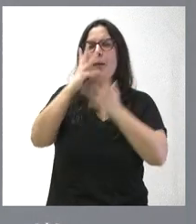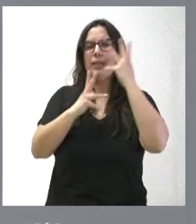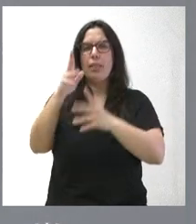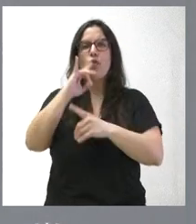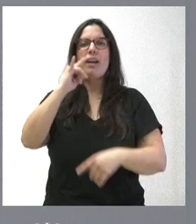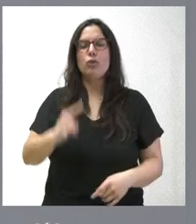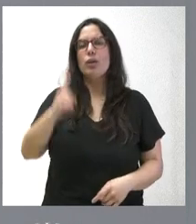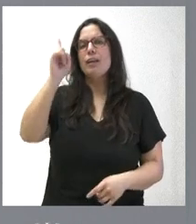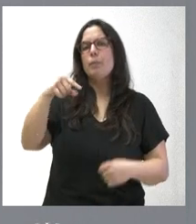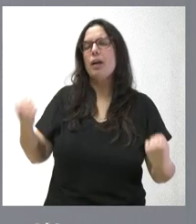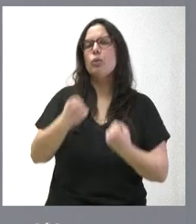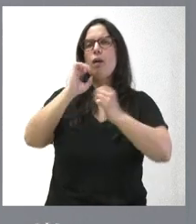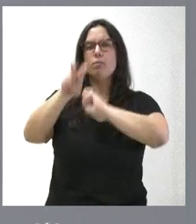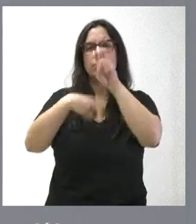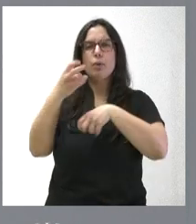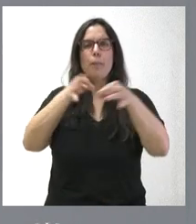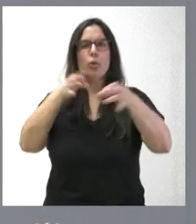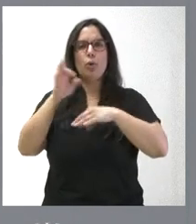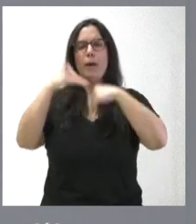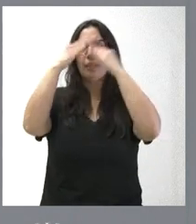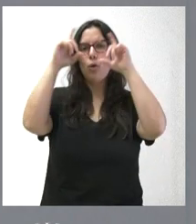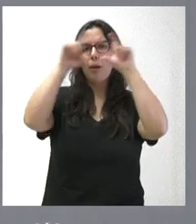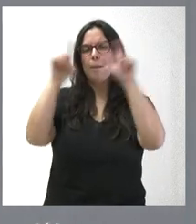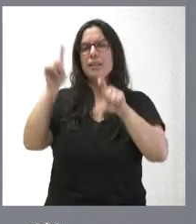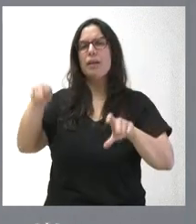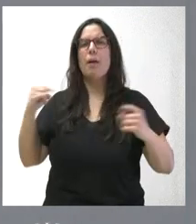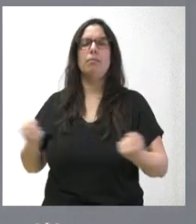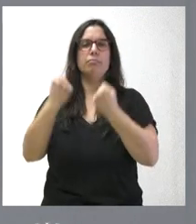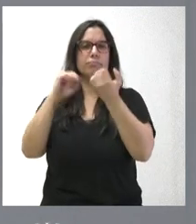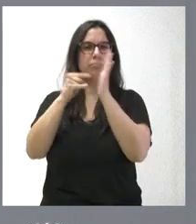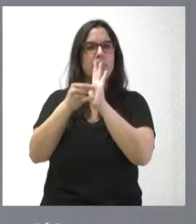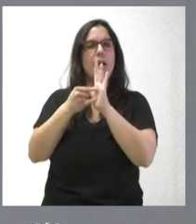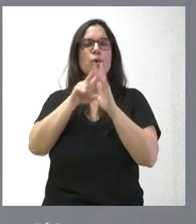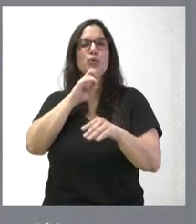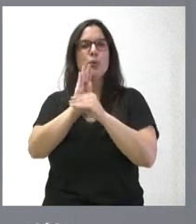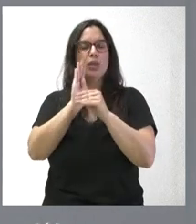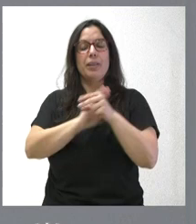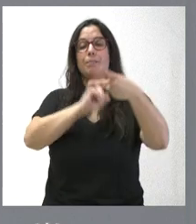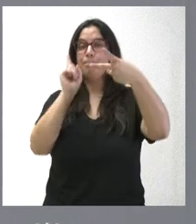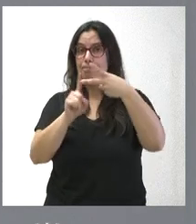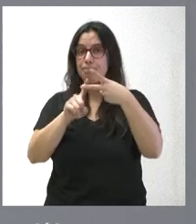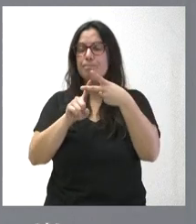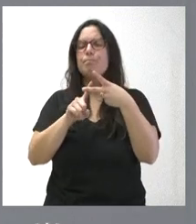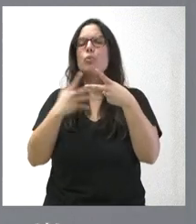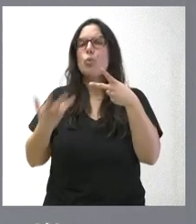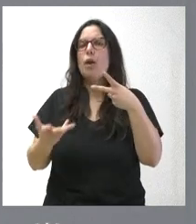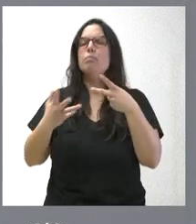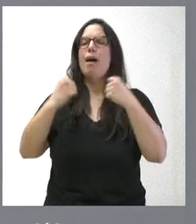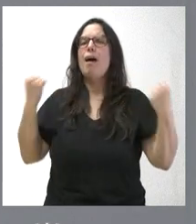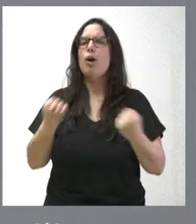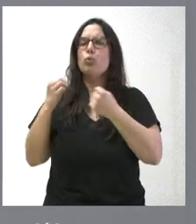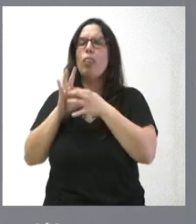y mejora de protocolos de atención a empresas, puesta en marcha de planes y acciones de sostenibilidad. El segundo de los ejes son actuaciones